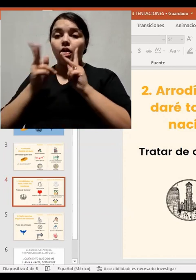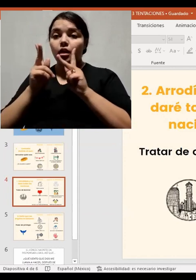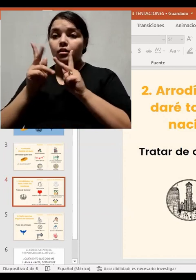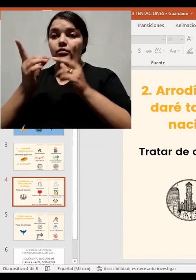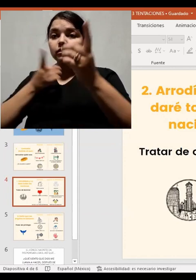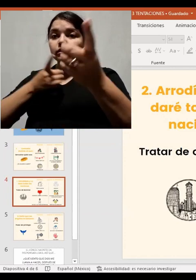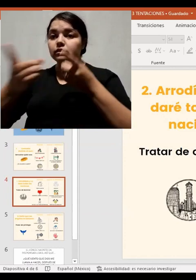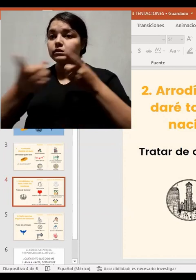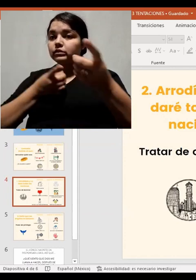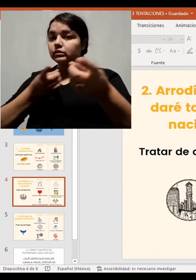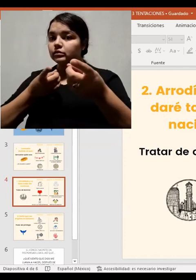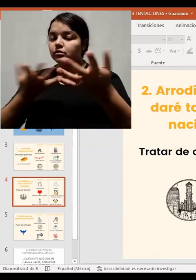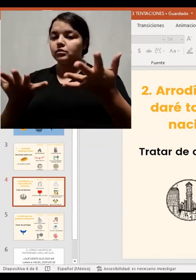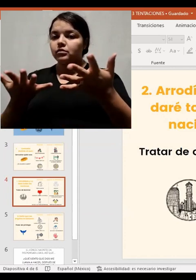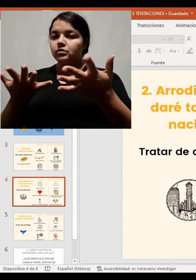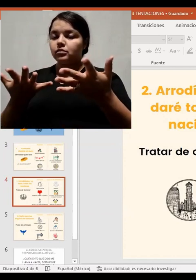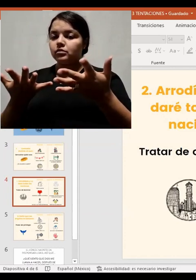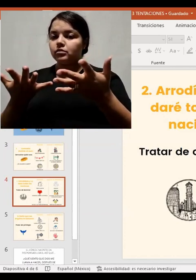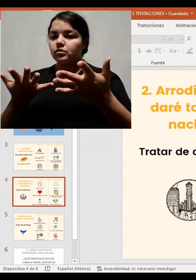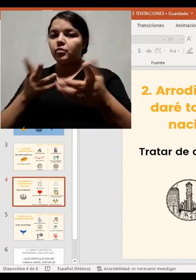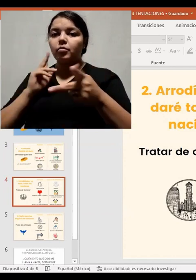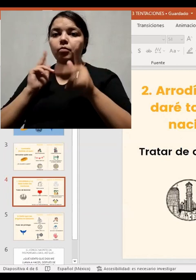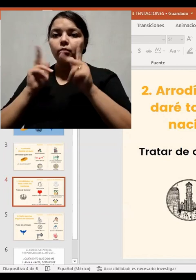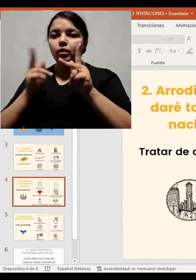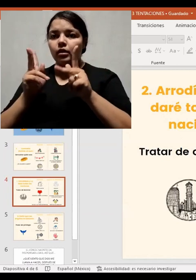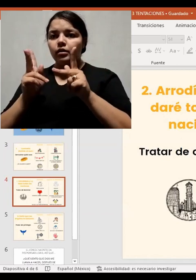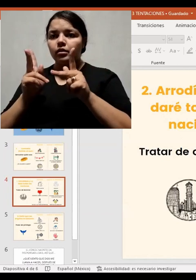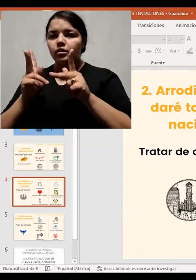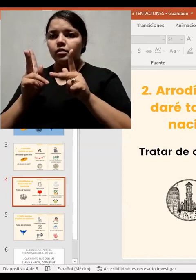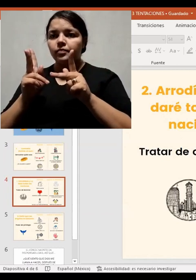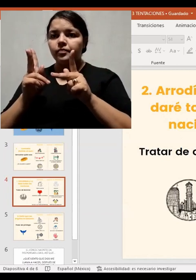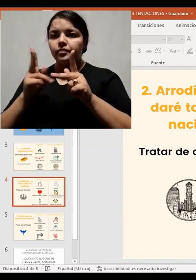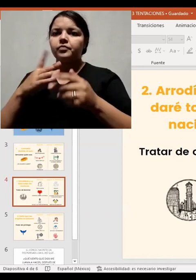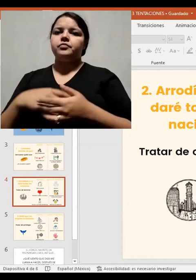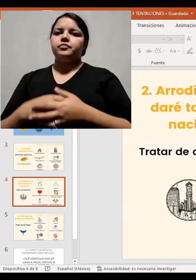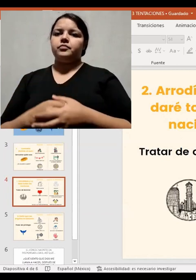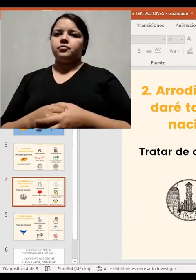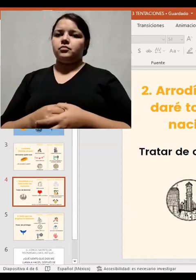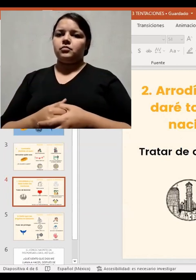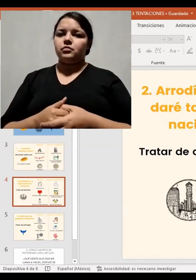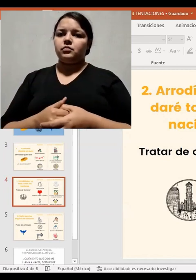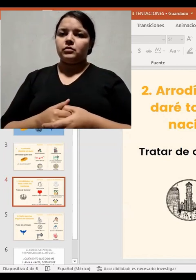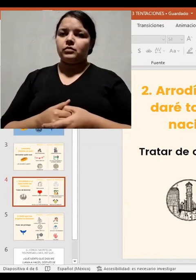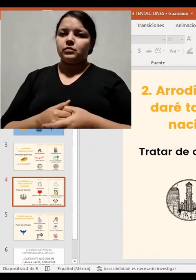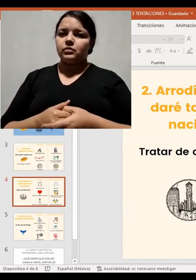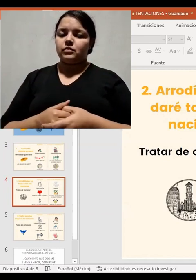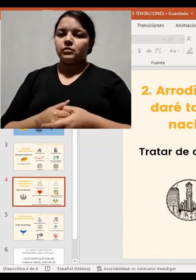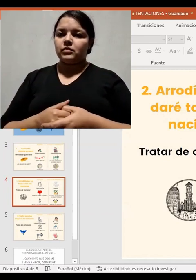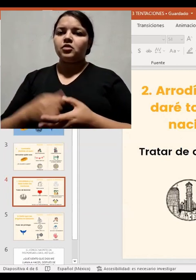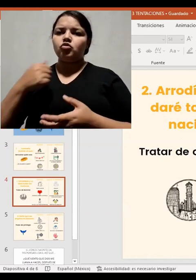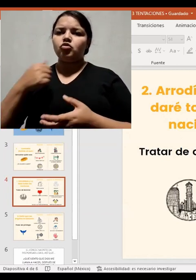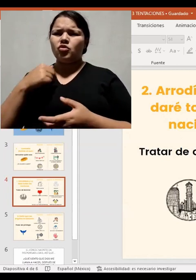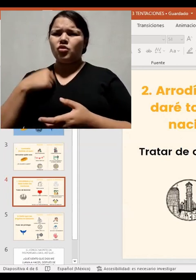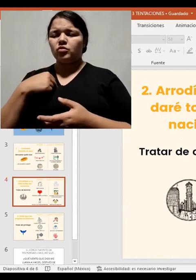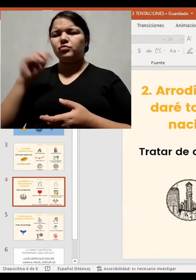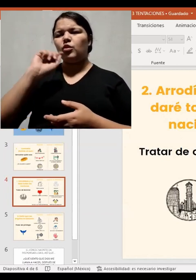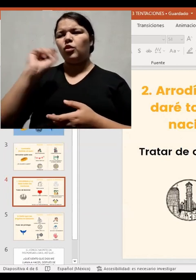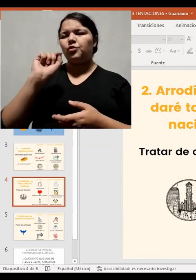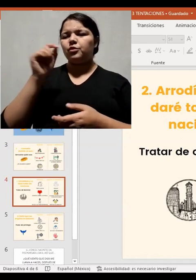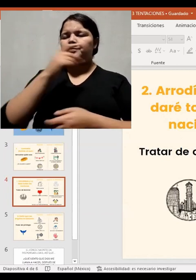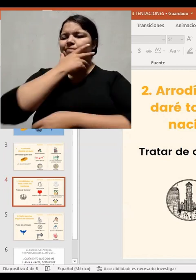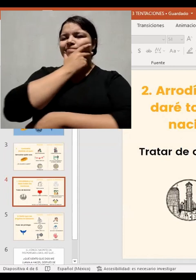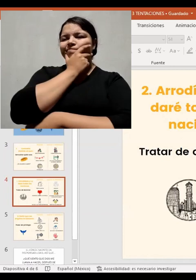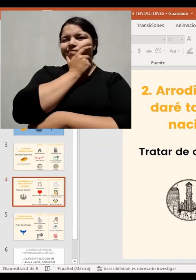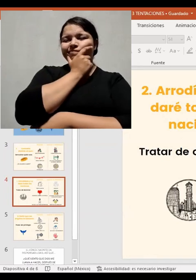familia. ¿Sí? Pero ¿cuál es su contraparte? Un diálogo. Intentar cambiar a mi pareja. Todo